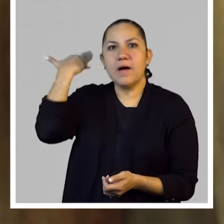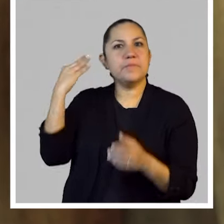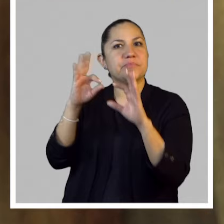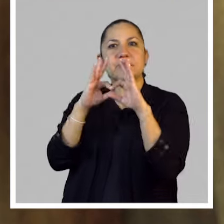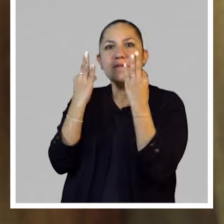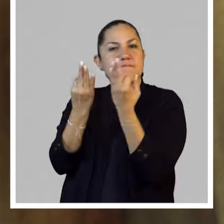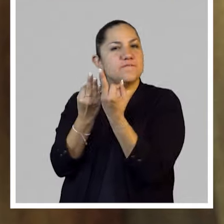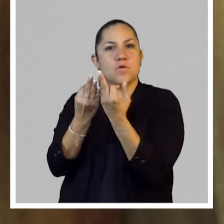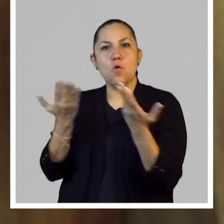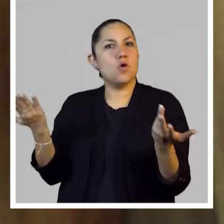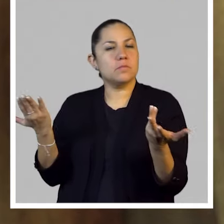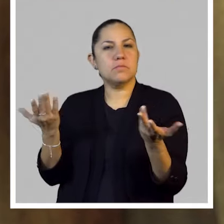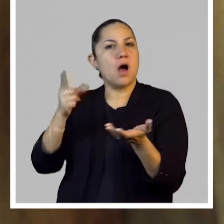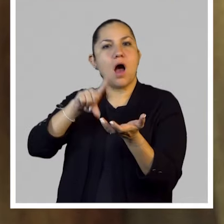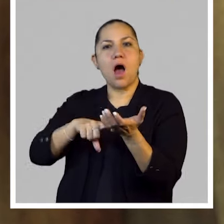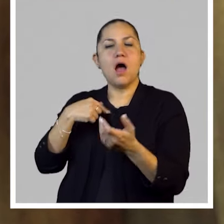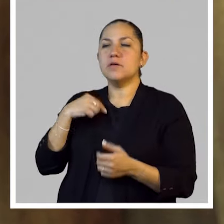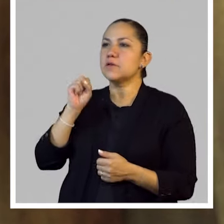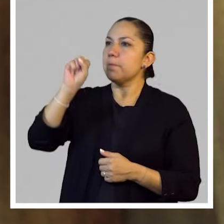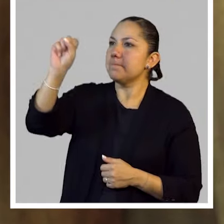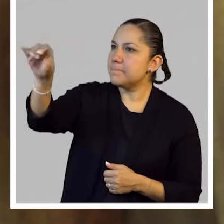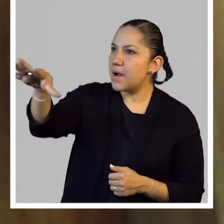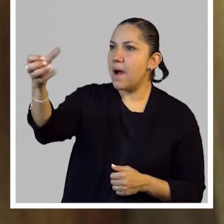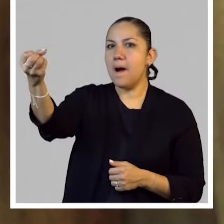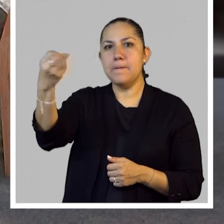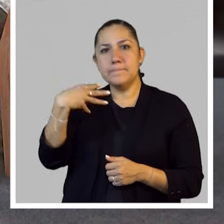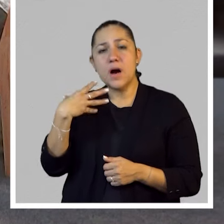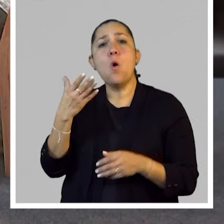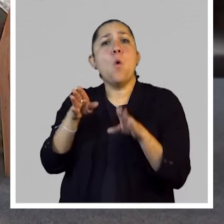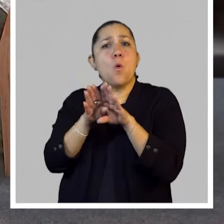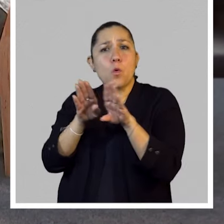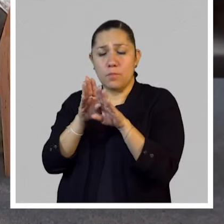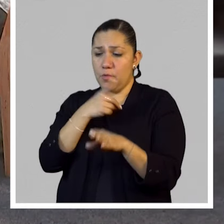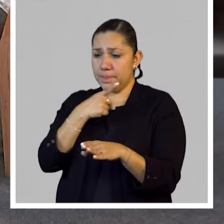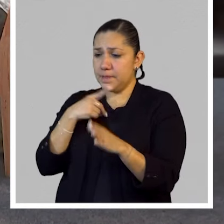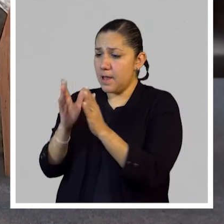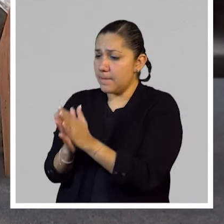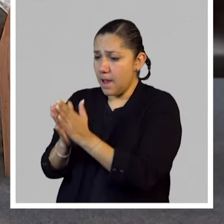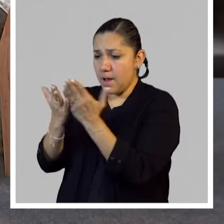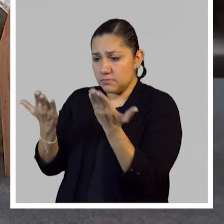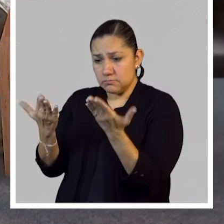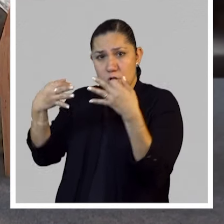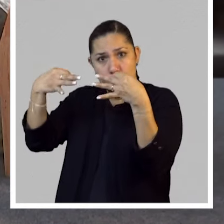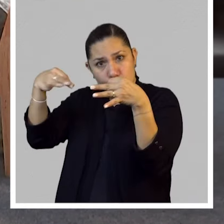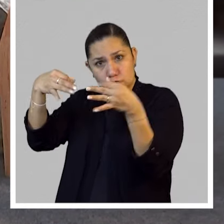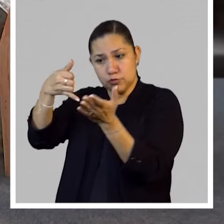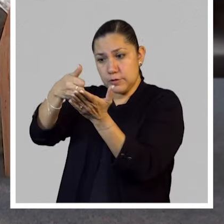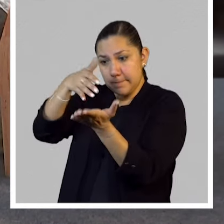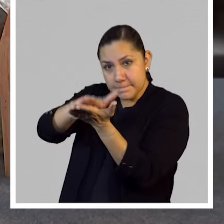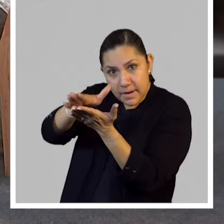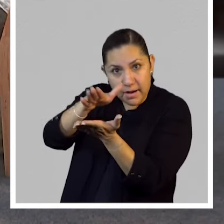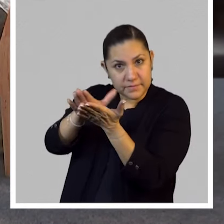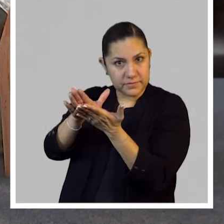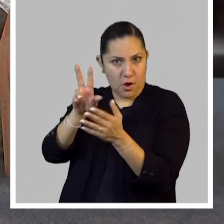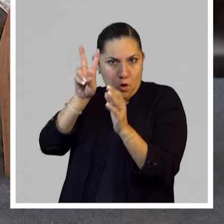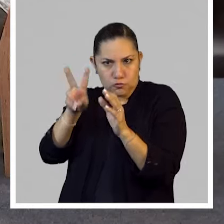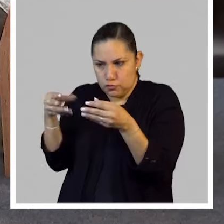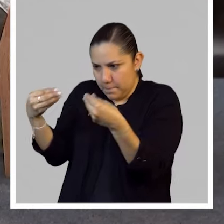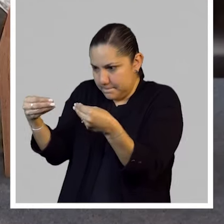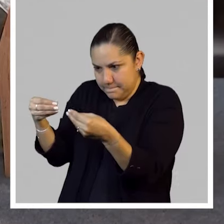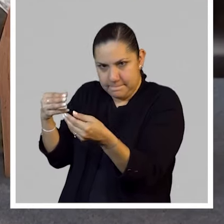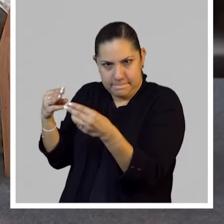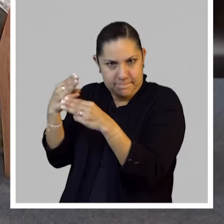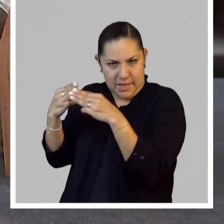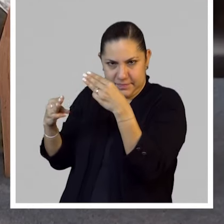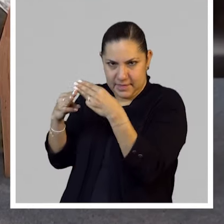te enterabas que existía otro artista por un catálogo que todo tenía que ser material. Sí, sí. Digo, y al final es producto